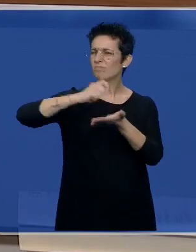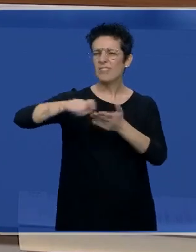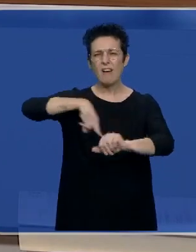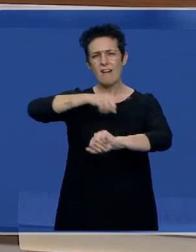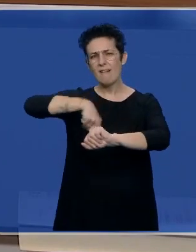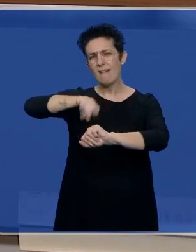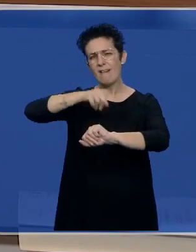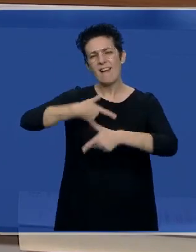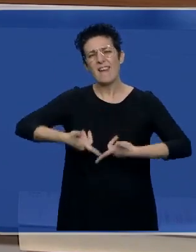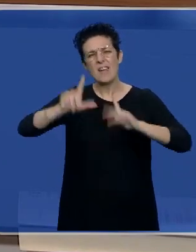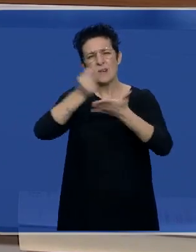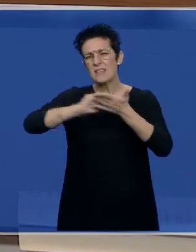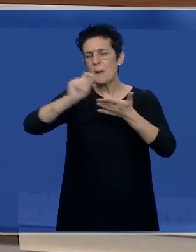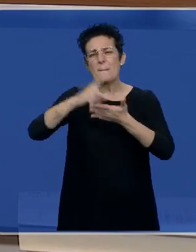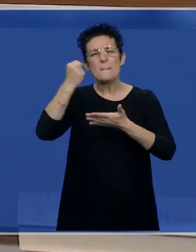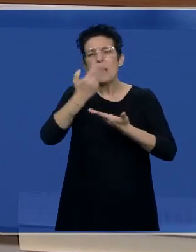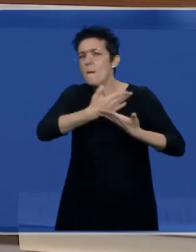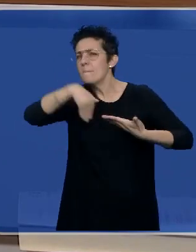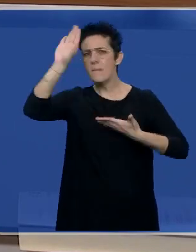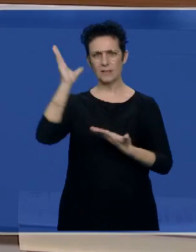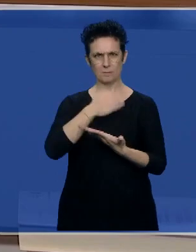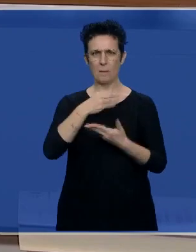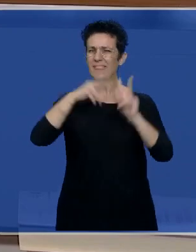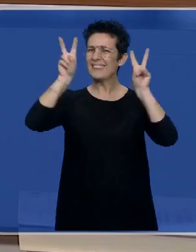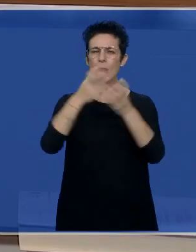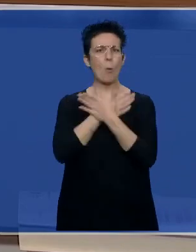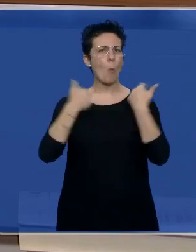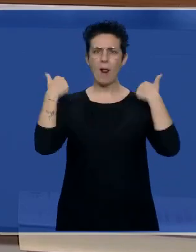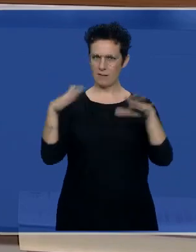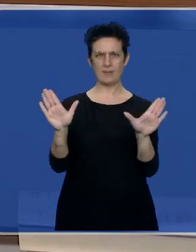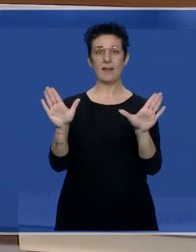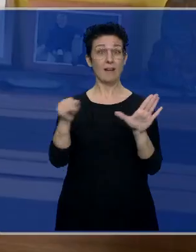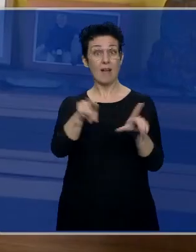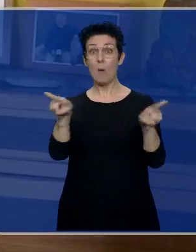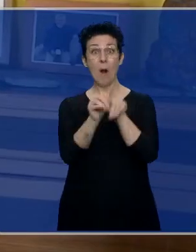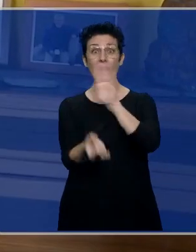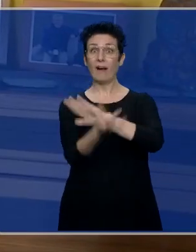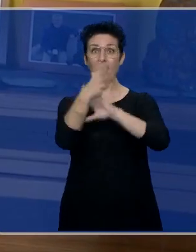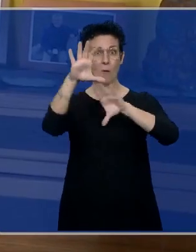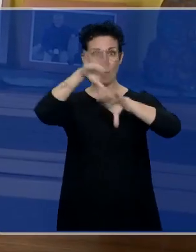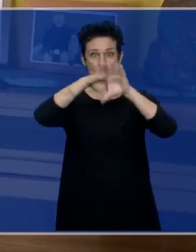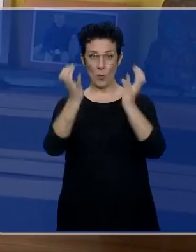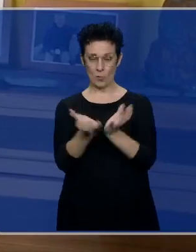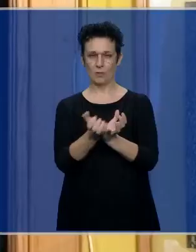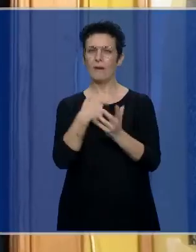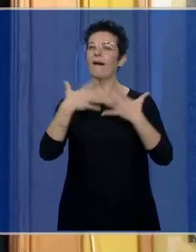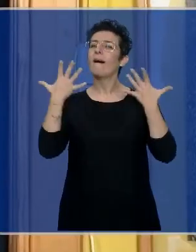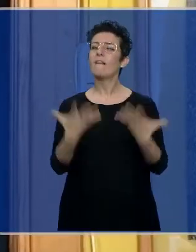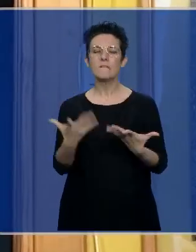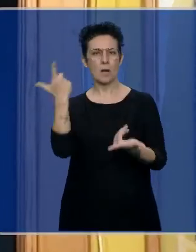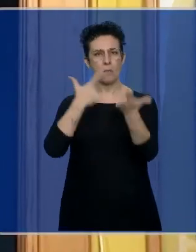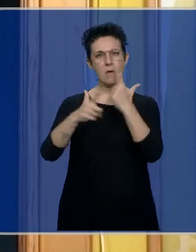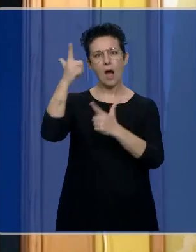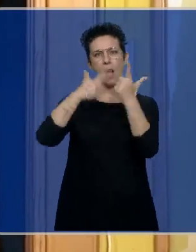rellenando, si me da la gana, miles y miles de folios sobre cualquier tema que me dé la gana. Esto es como crear un mundo. Viajero incansable en su camino